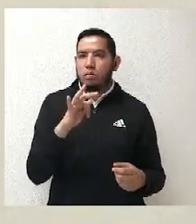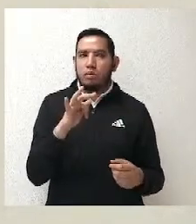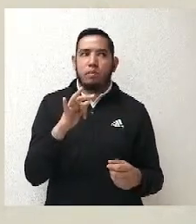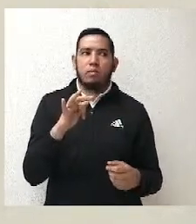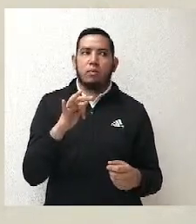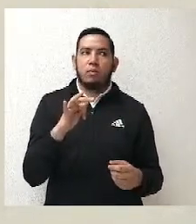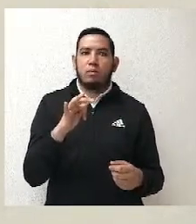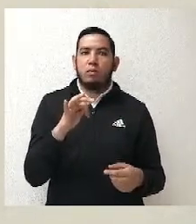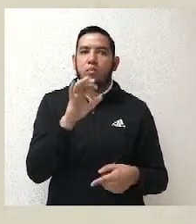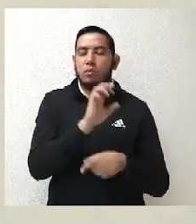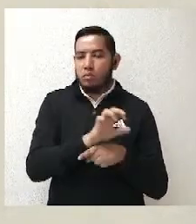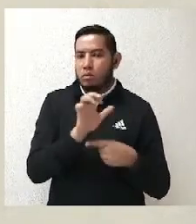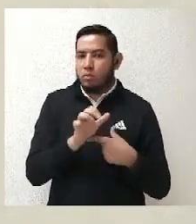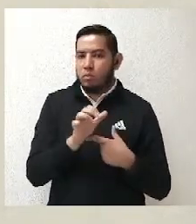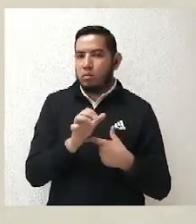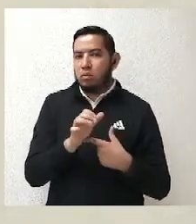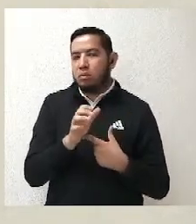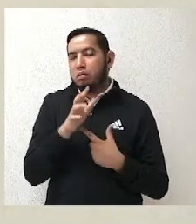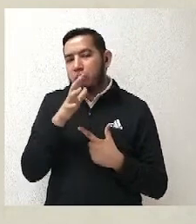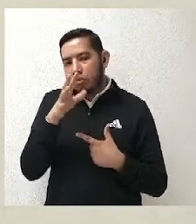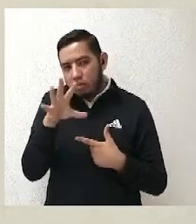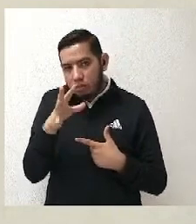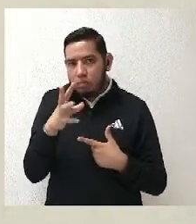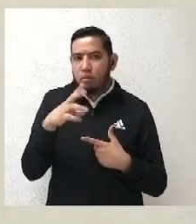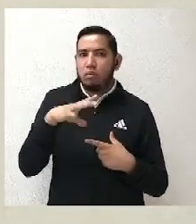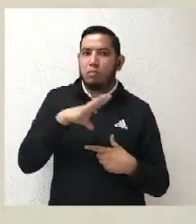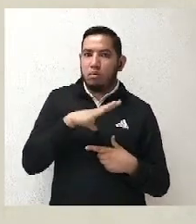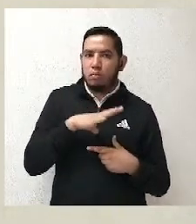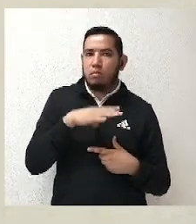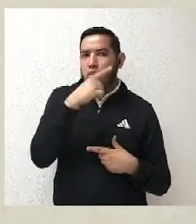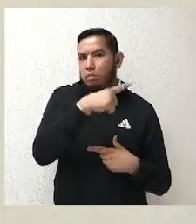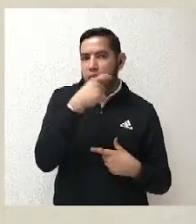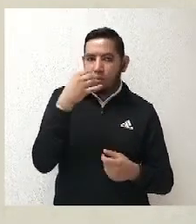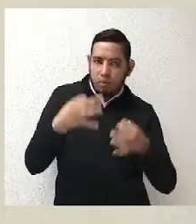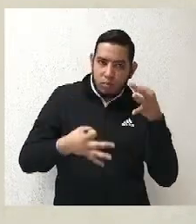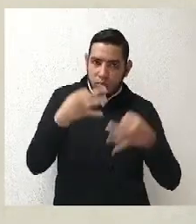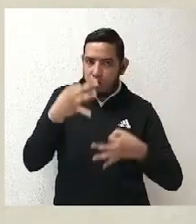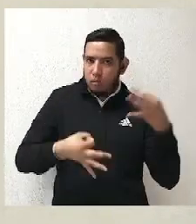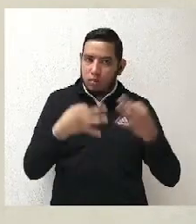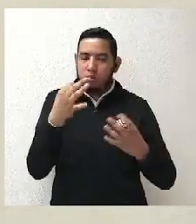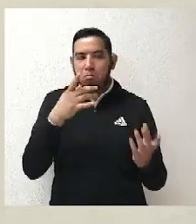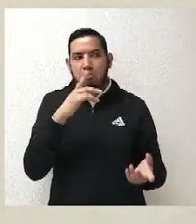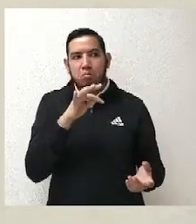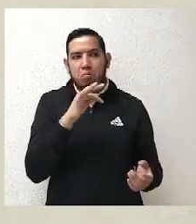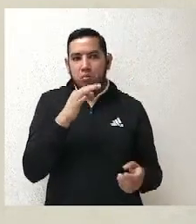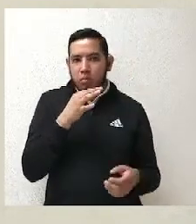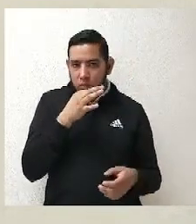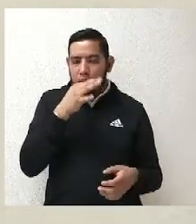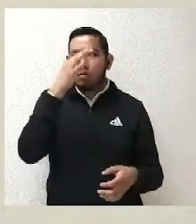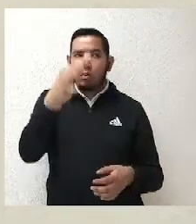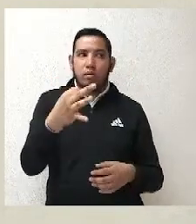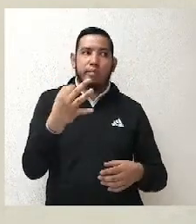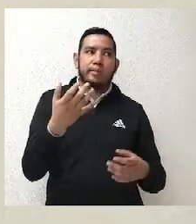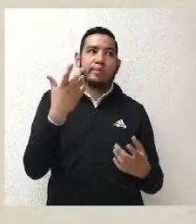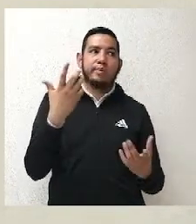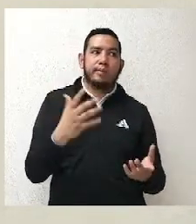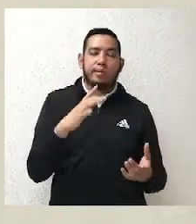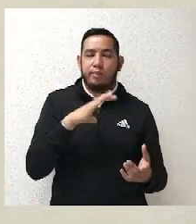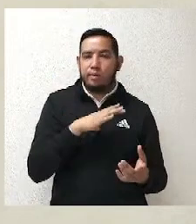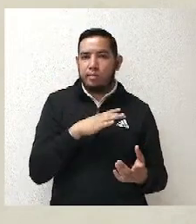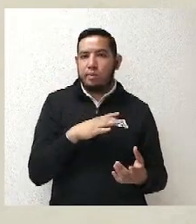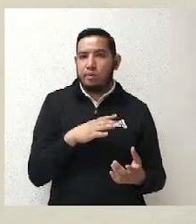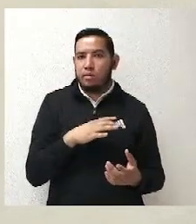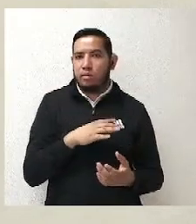Entonces, pues más o menos esta es la dinámica. Yo he visto que el magistrado Reyes generalmente no pone límites de tiempo,